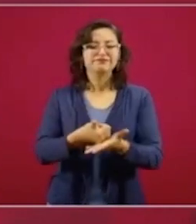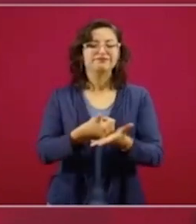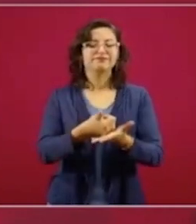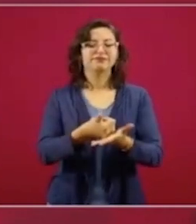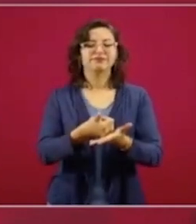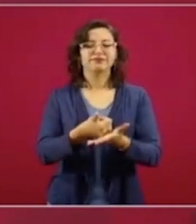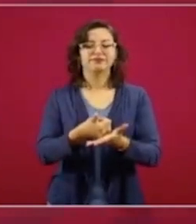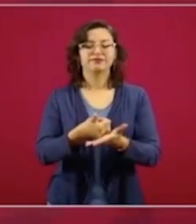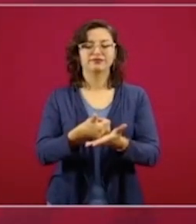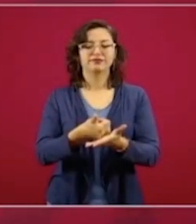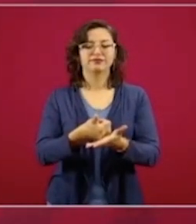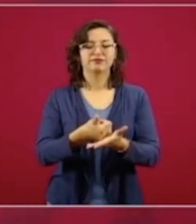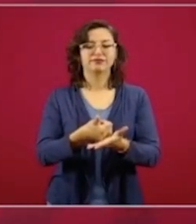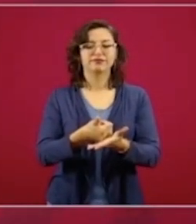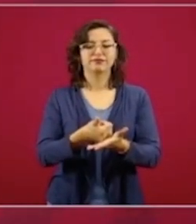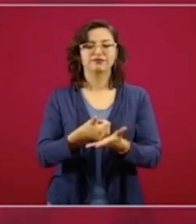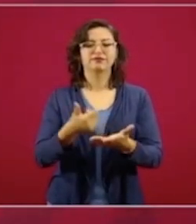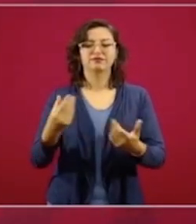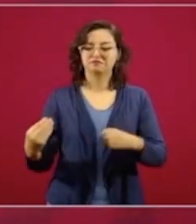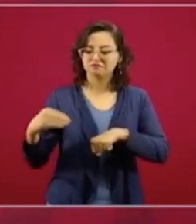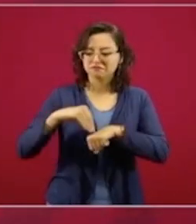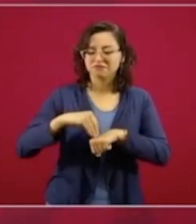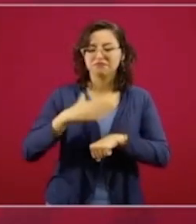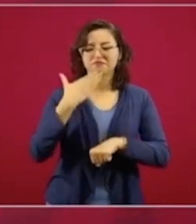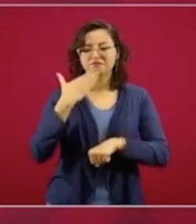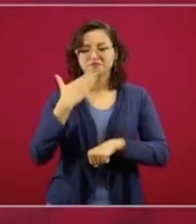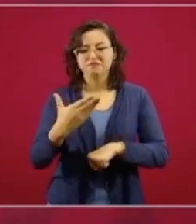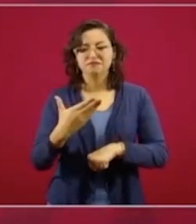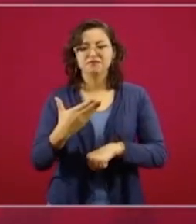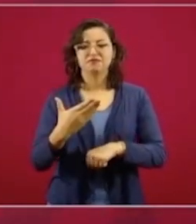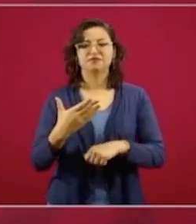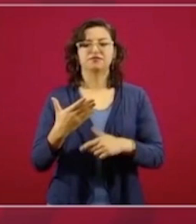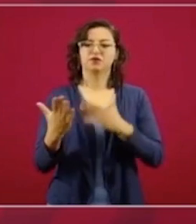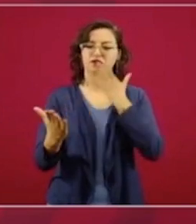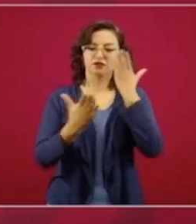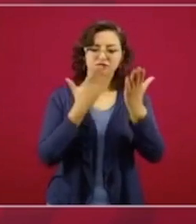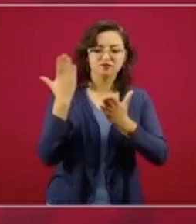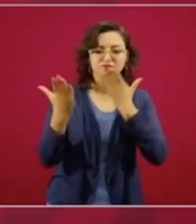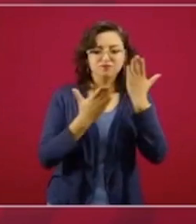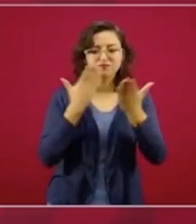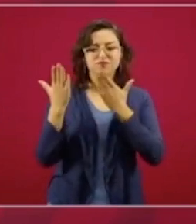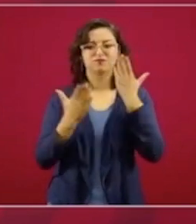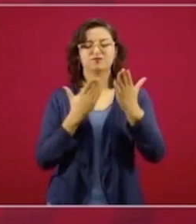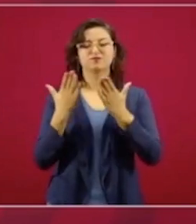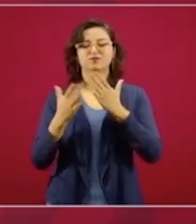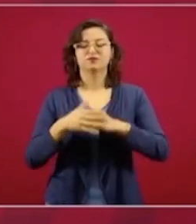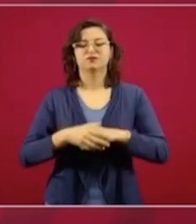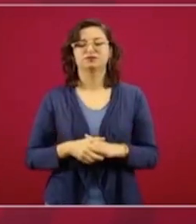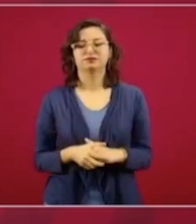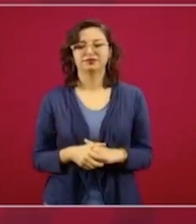portándose bien, estudiando a distancia.